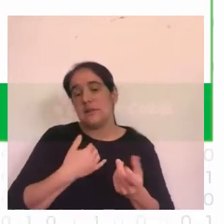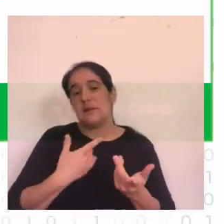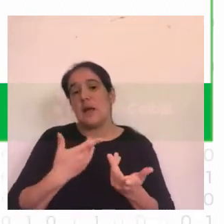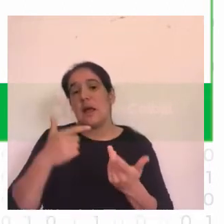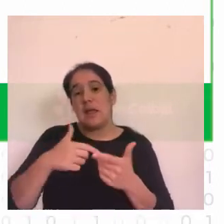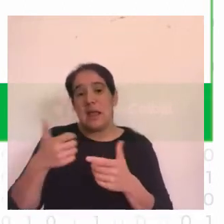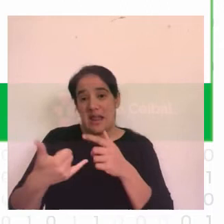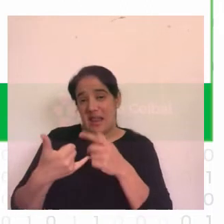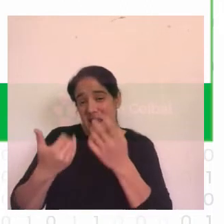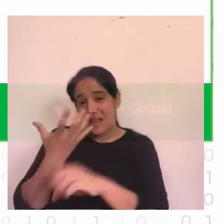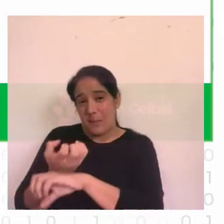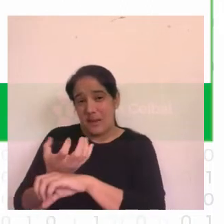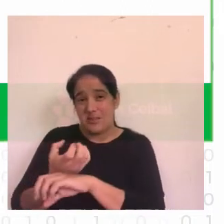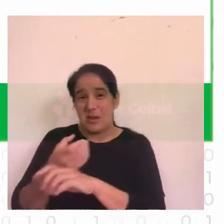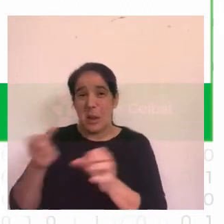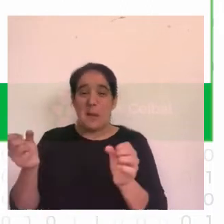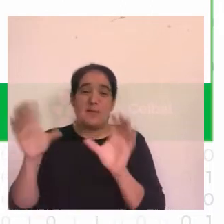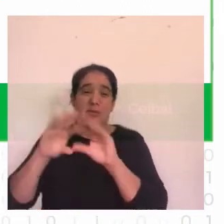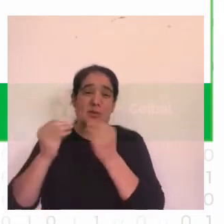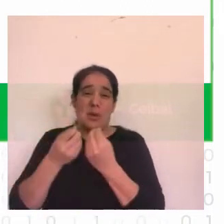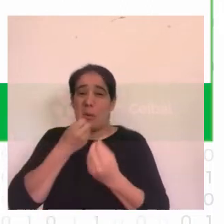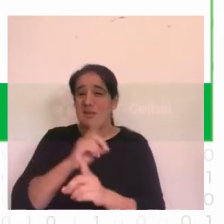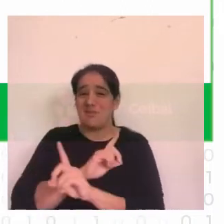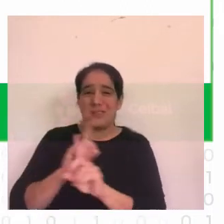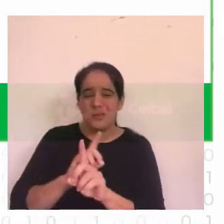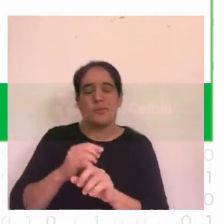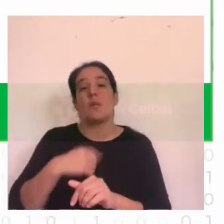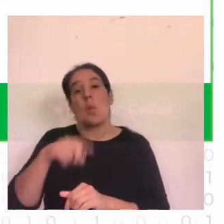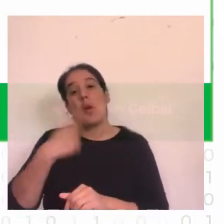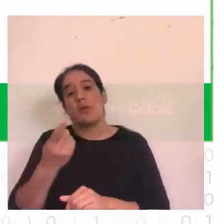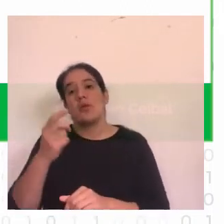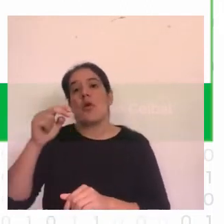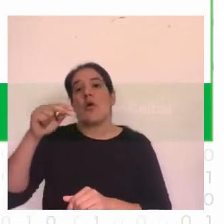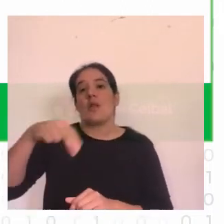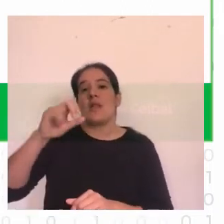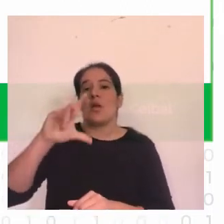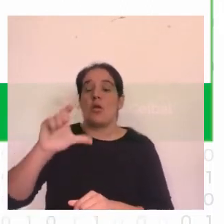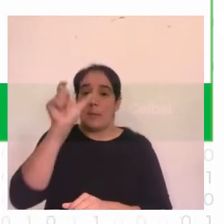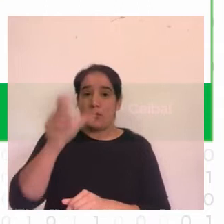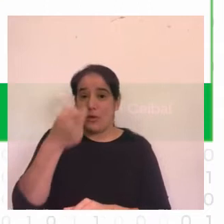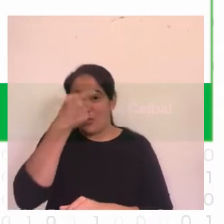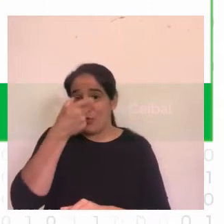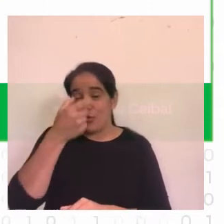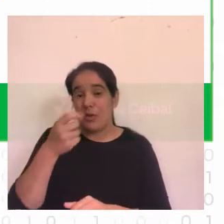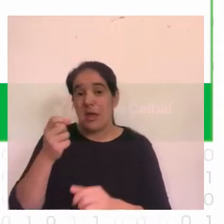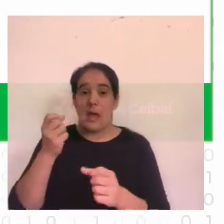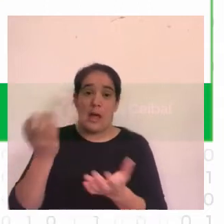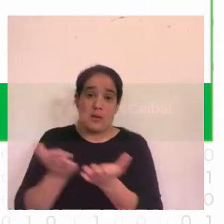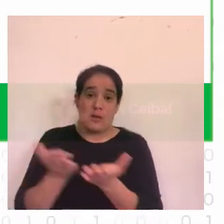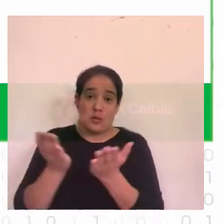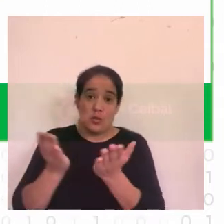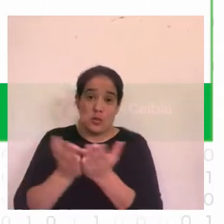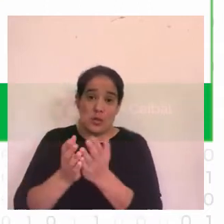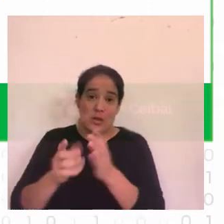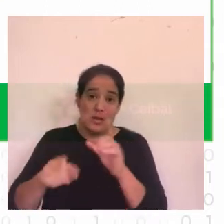después entrevistamos a Nicole Viera un estudiante de Lovelar que nos decía que ella por ejemplo tenía que salir una hora y media antes por lo menos